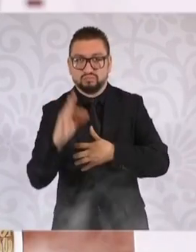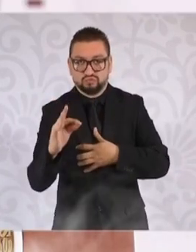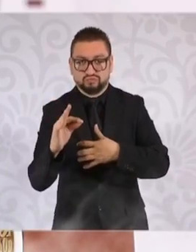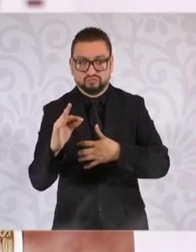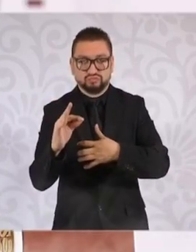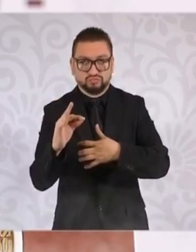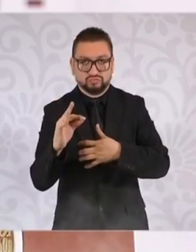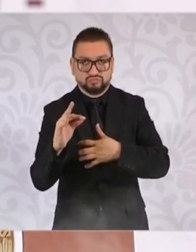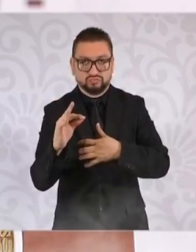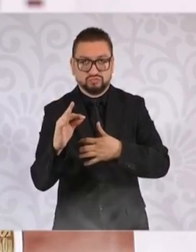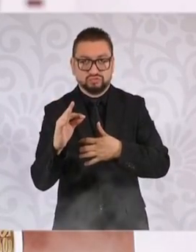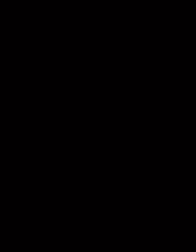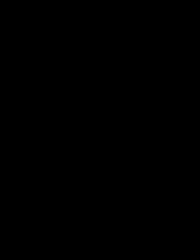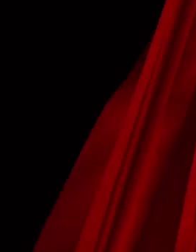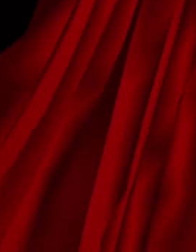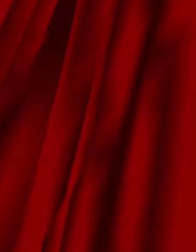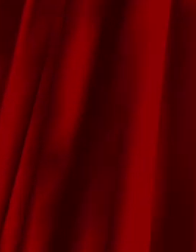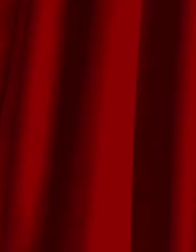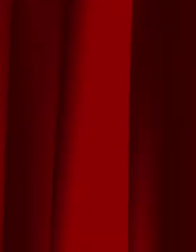no se considera monoco.